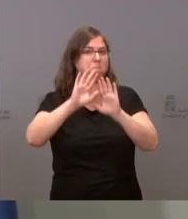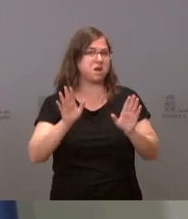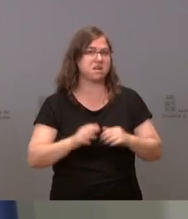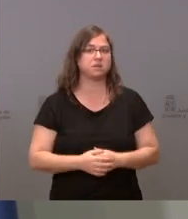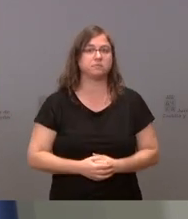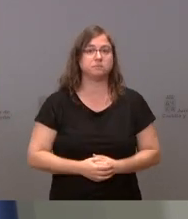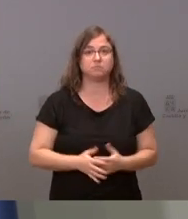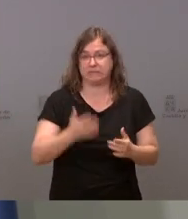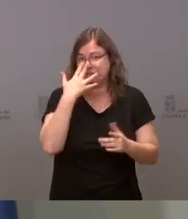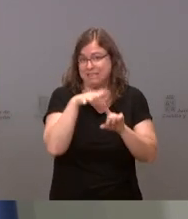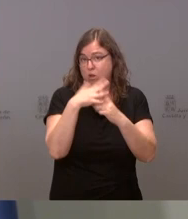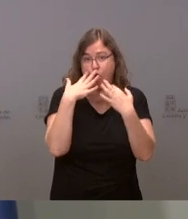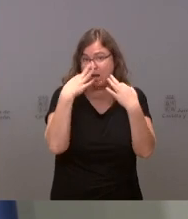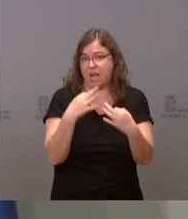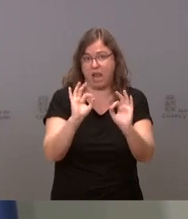y otras y esa es la realidad.